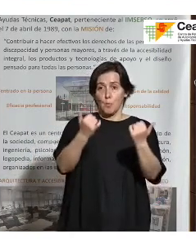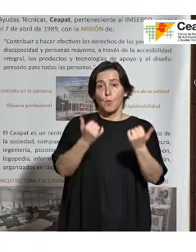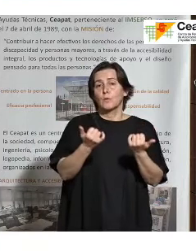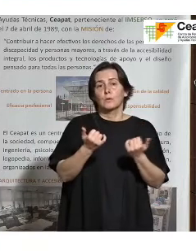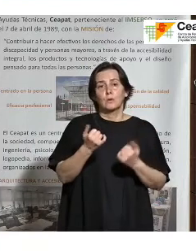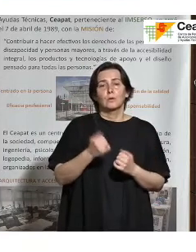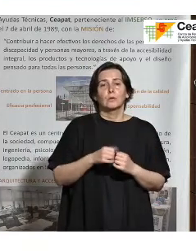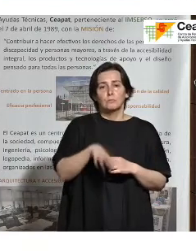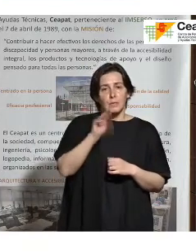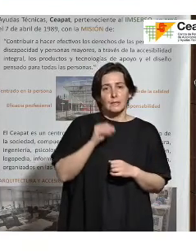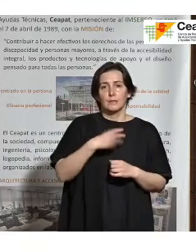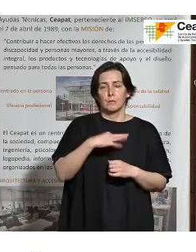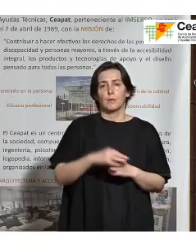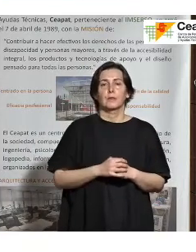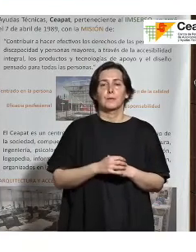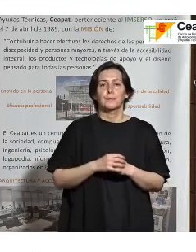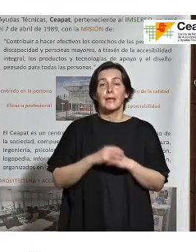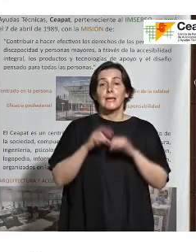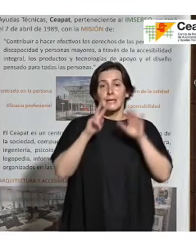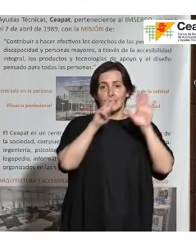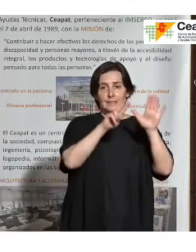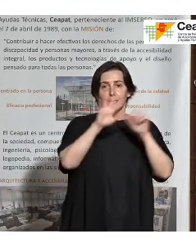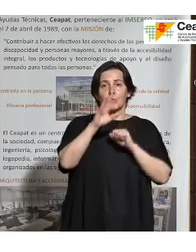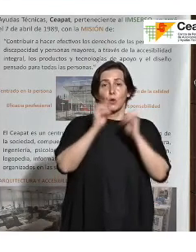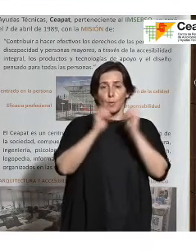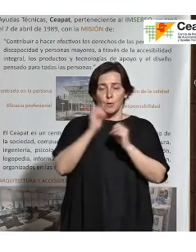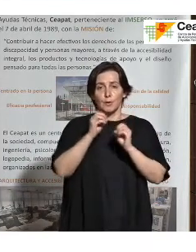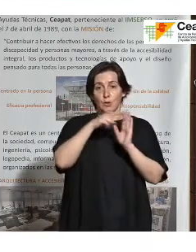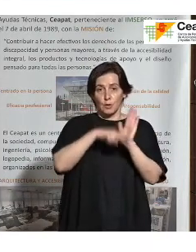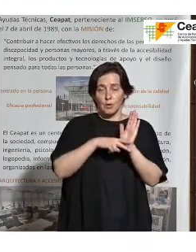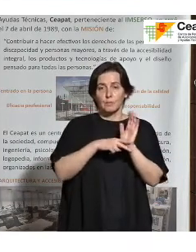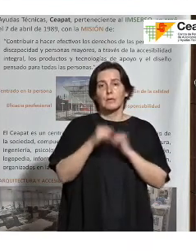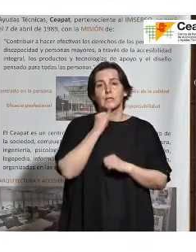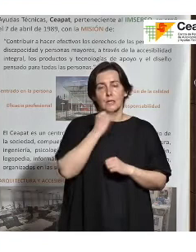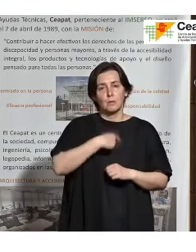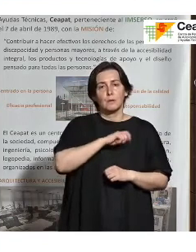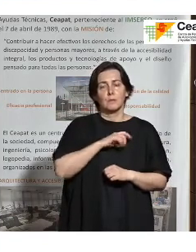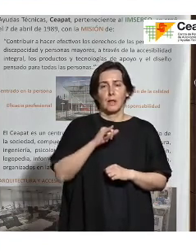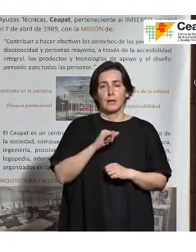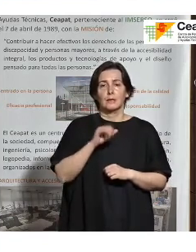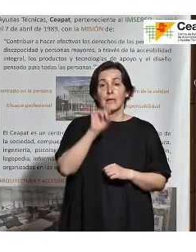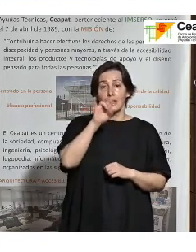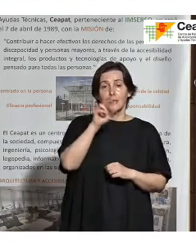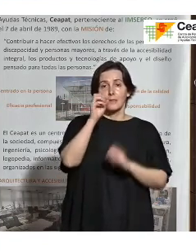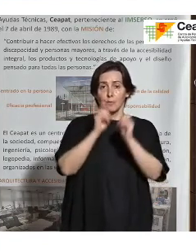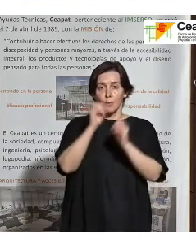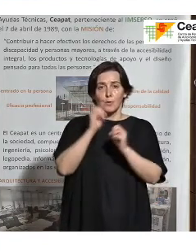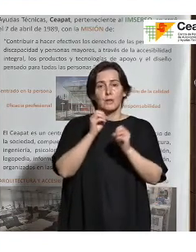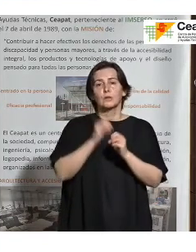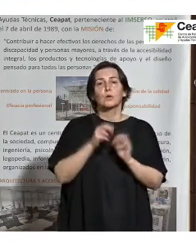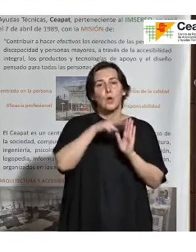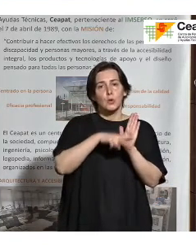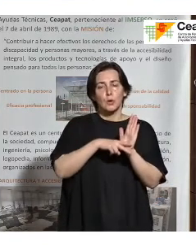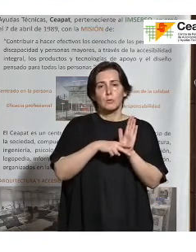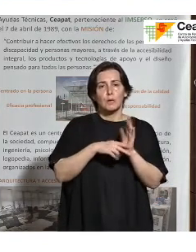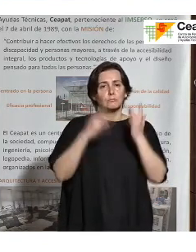Ese esfuerzo, tenemos el 75% de normas en español. Y tenemos el 15% de nuestras normas son normas